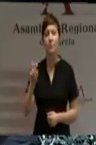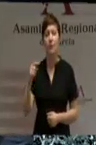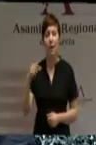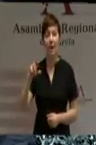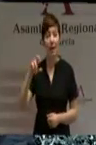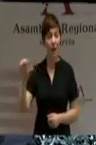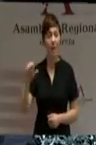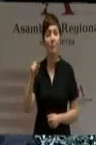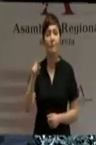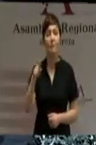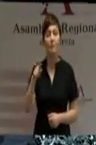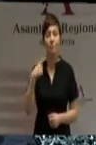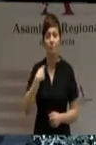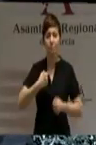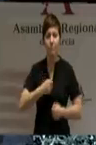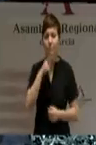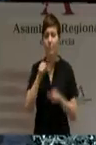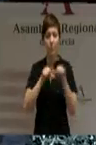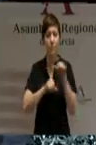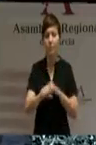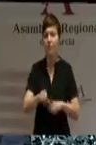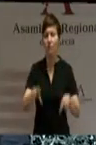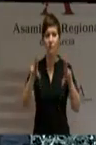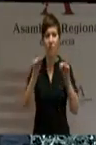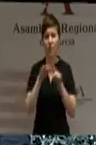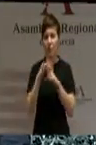salir de esta situación, que ya dura demasiado.